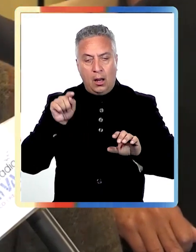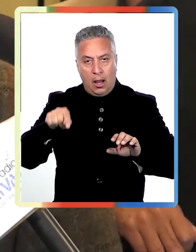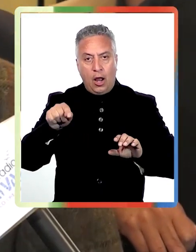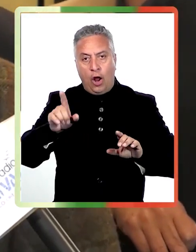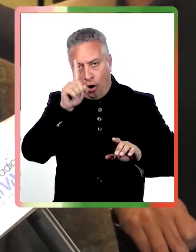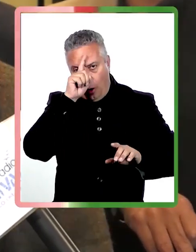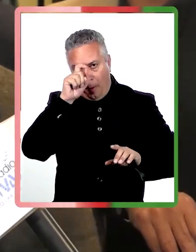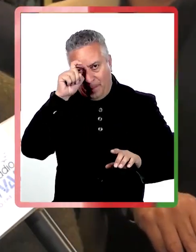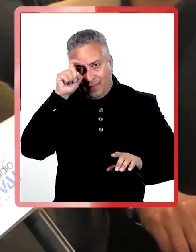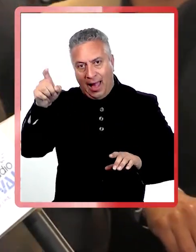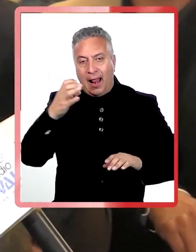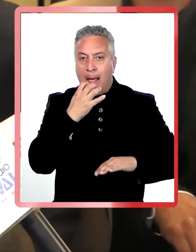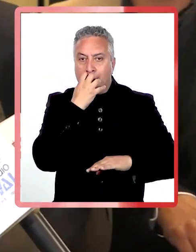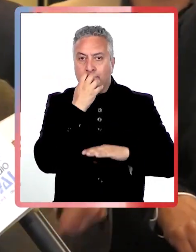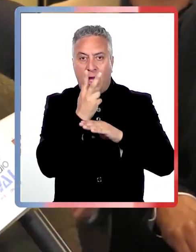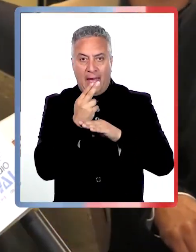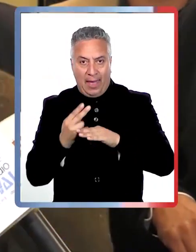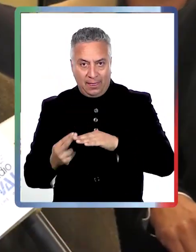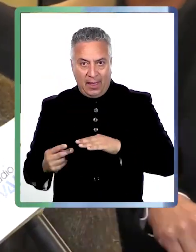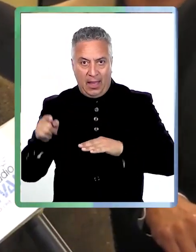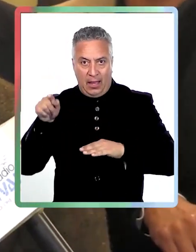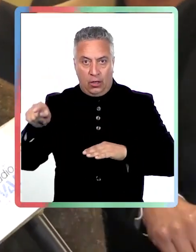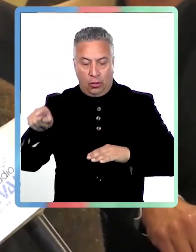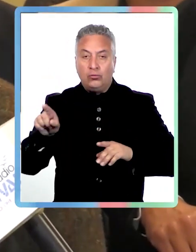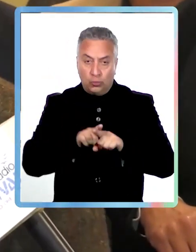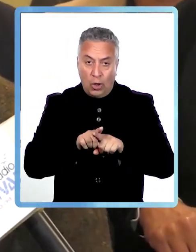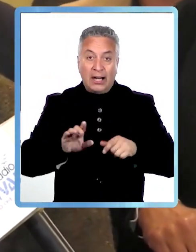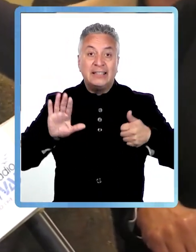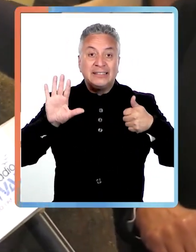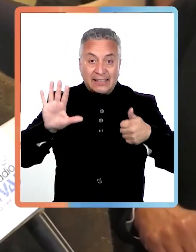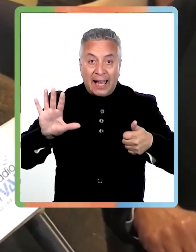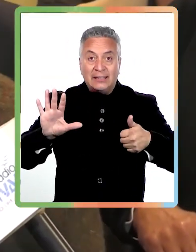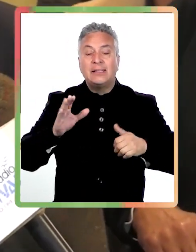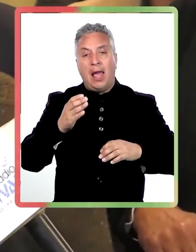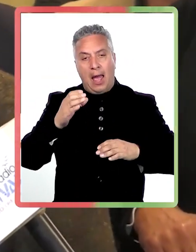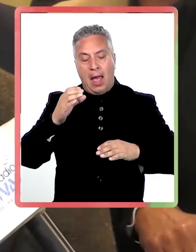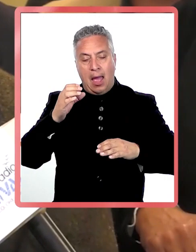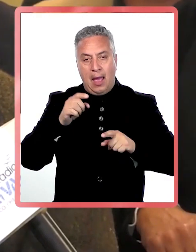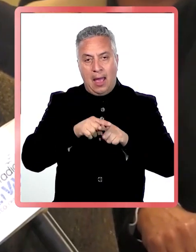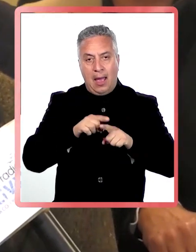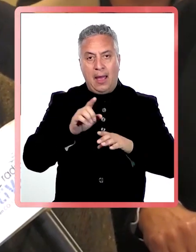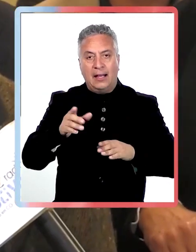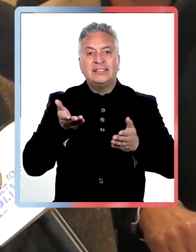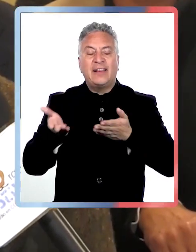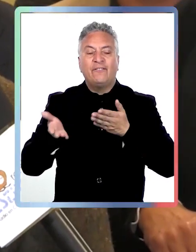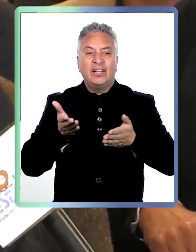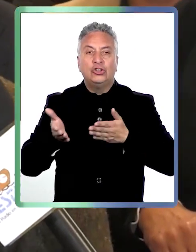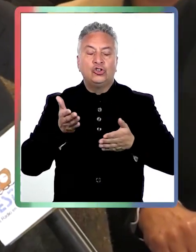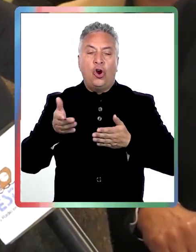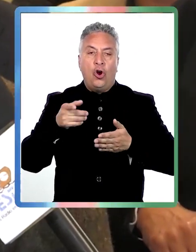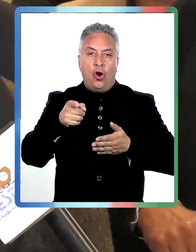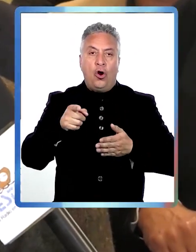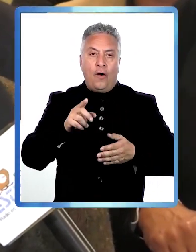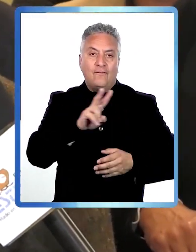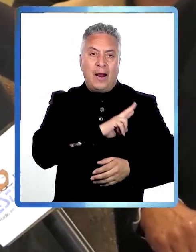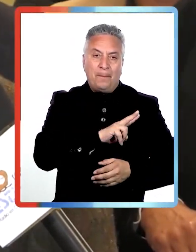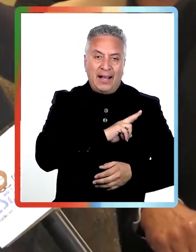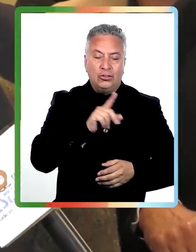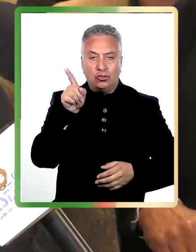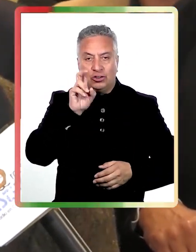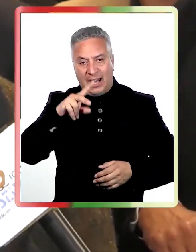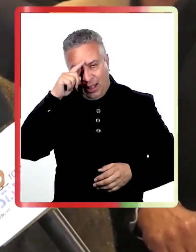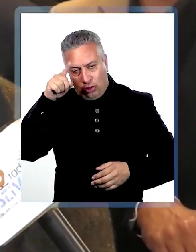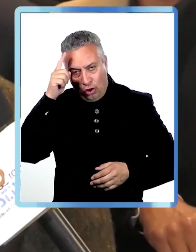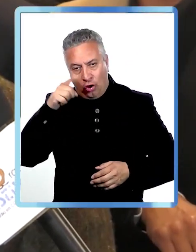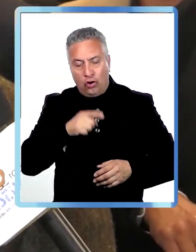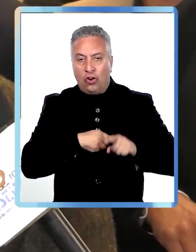Quintero. Estamos hablando de la adquisición de 6 ambulancias también para el servicio de salud Valparaíso San Antonio, 4